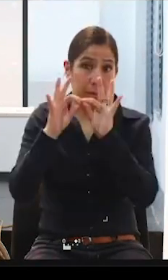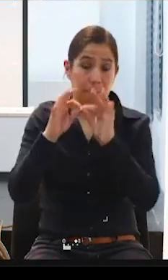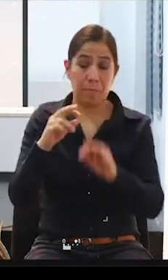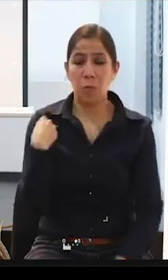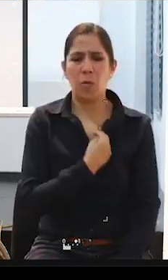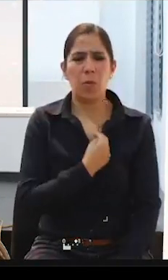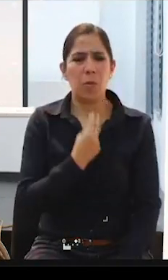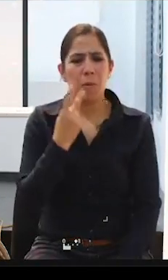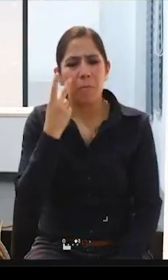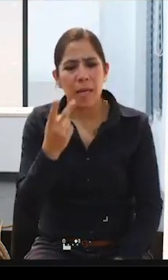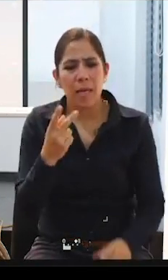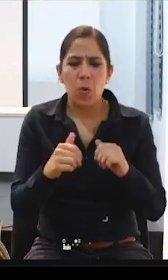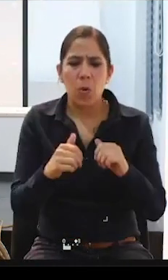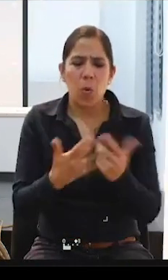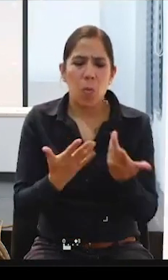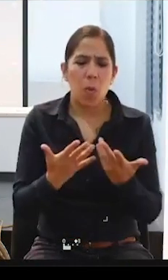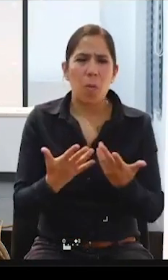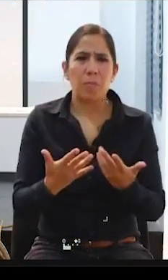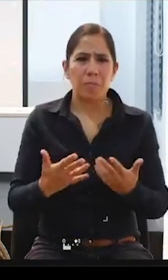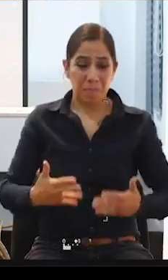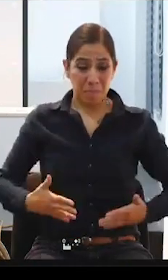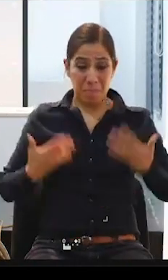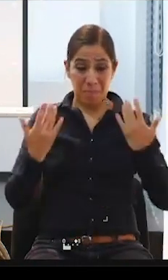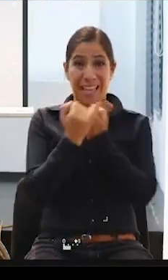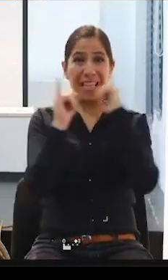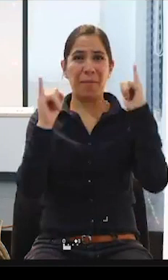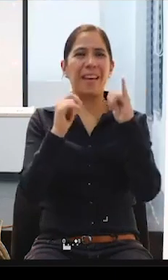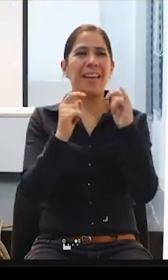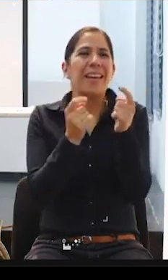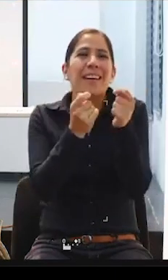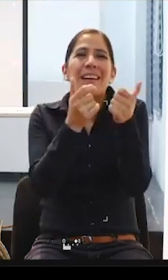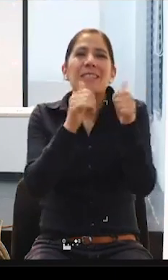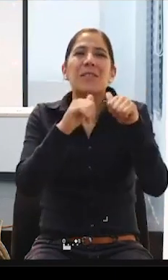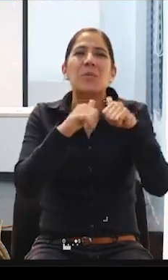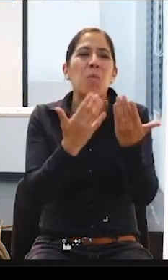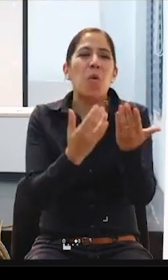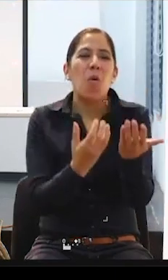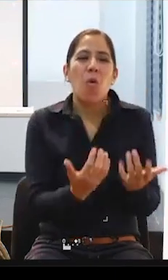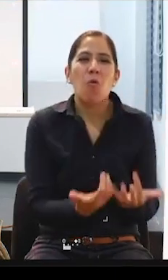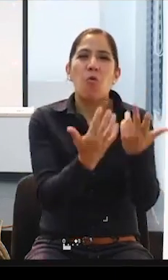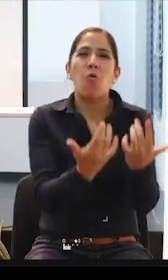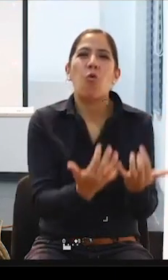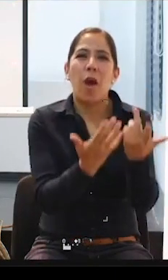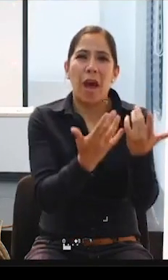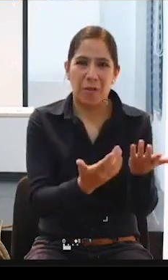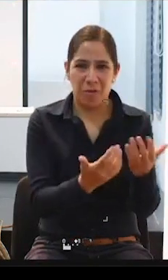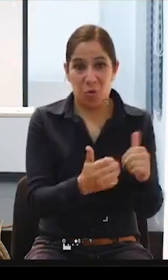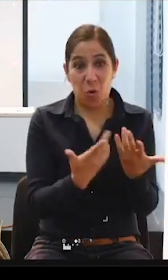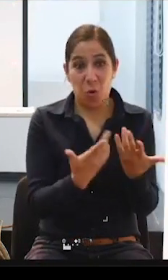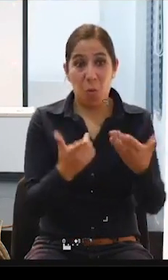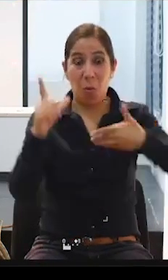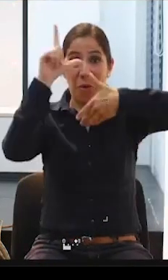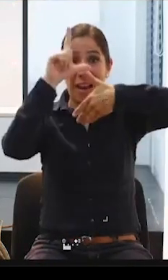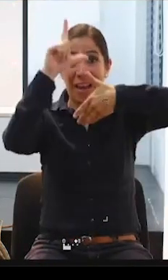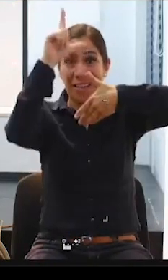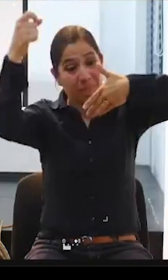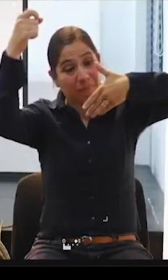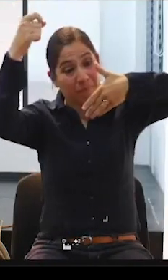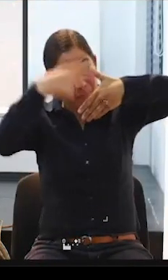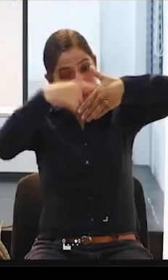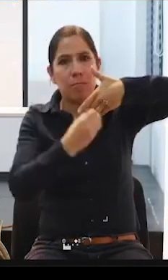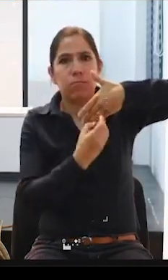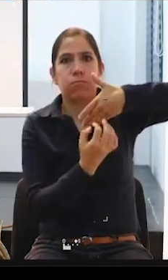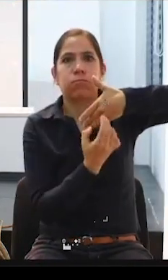independiente como un fuego y ha sido el que puso esa chispita, ¿verdad? Aquí en Latinoamérica y que nosotros nos estamos encargando de